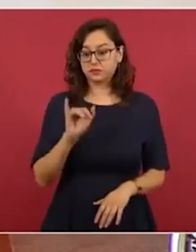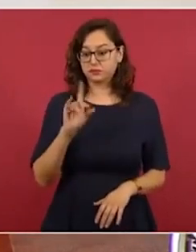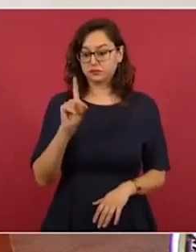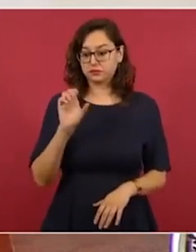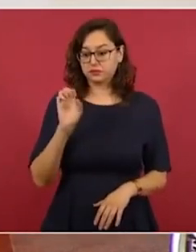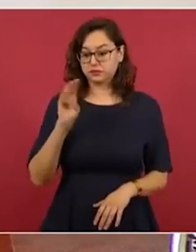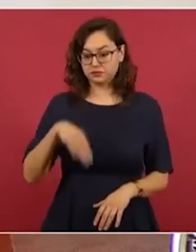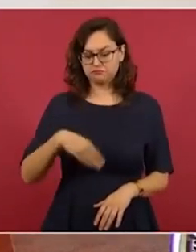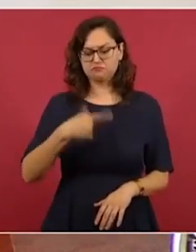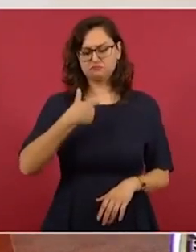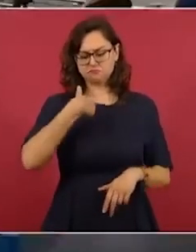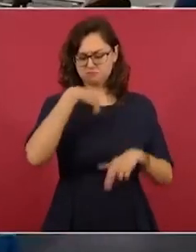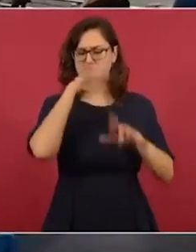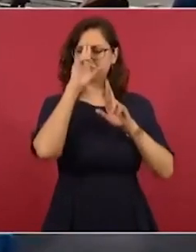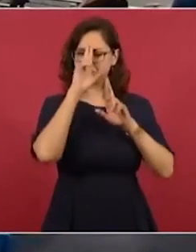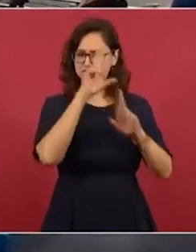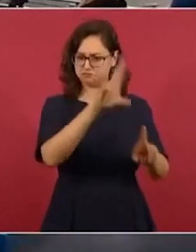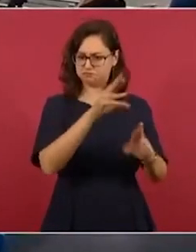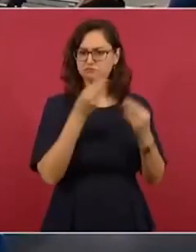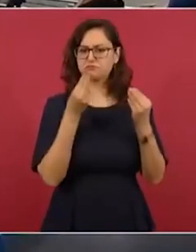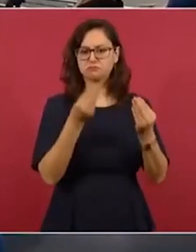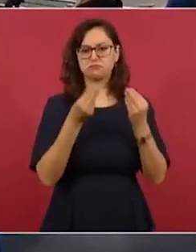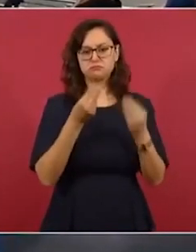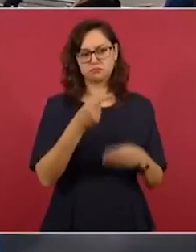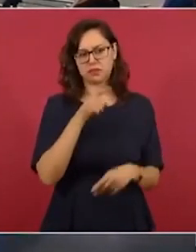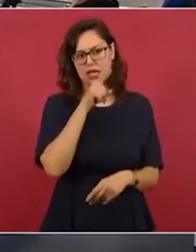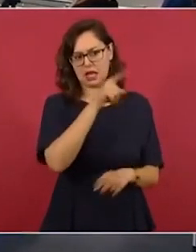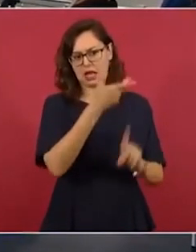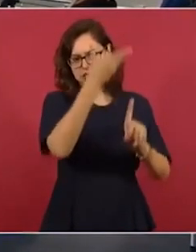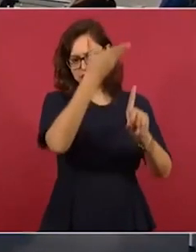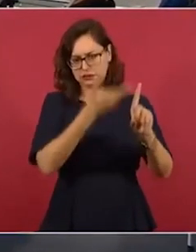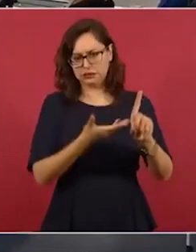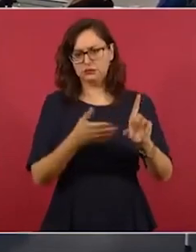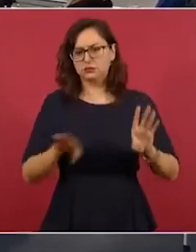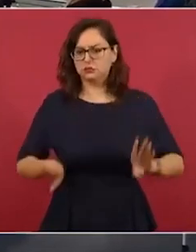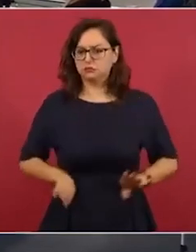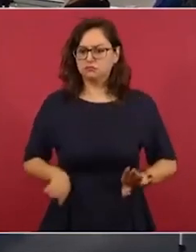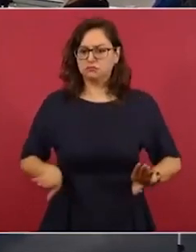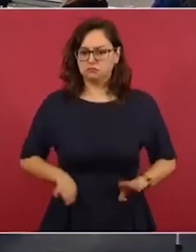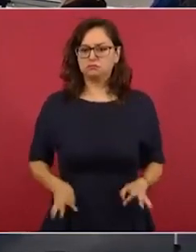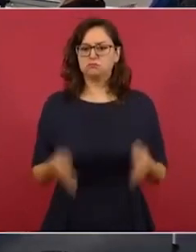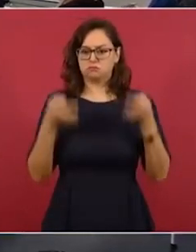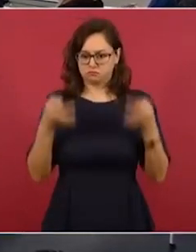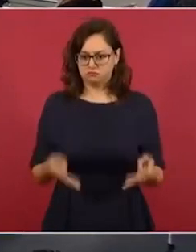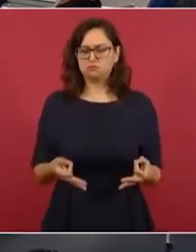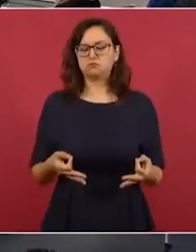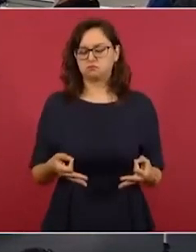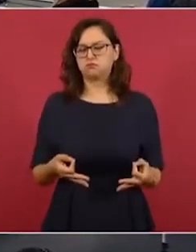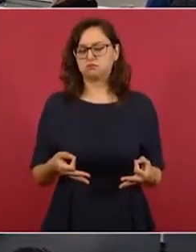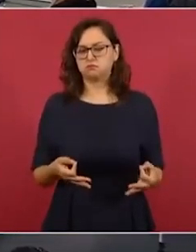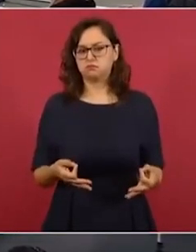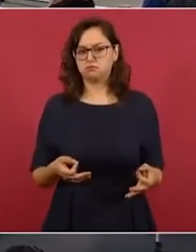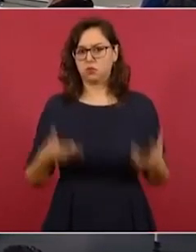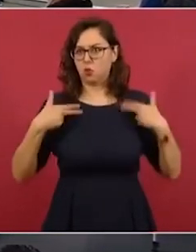él es un agente humana entiendo su circunstancia